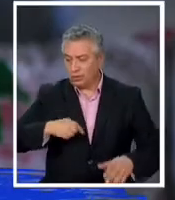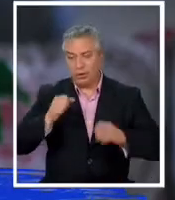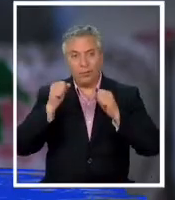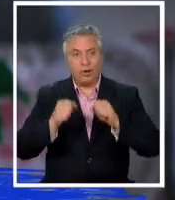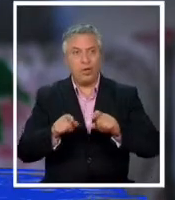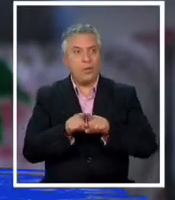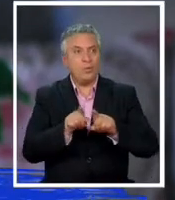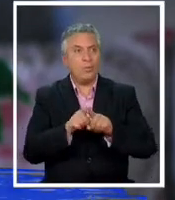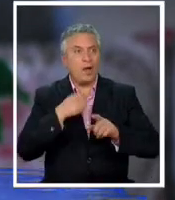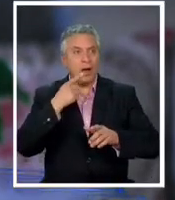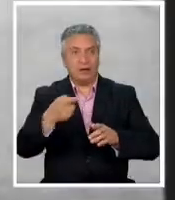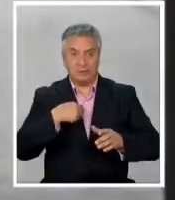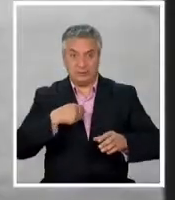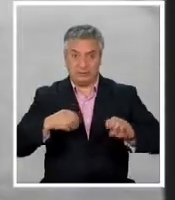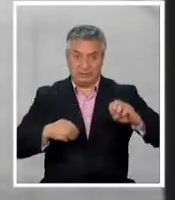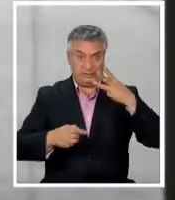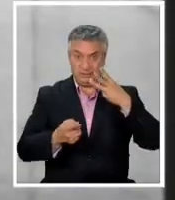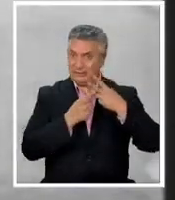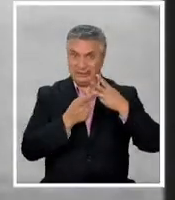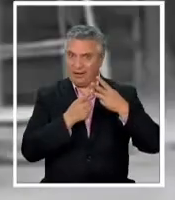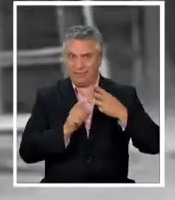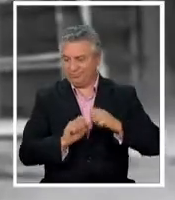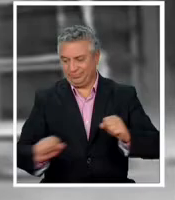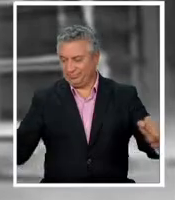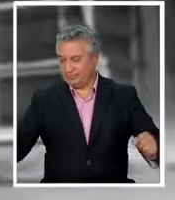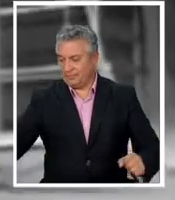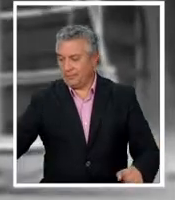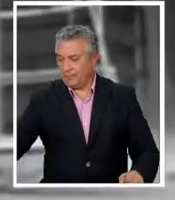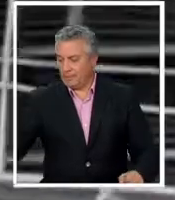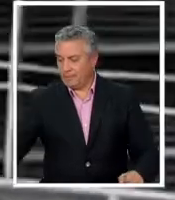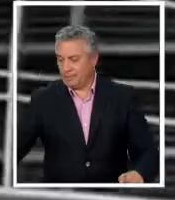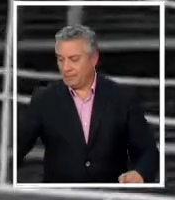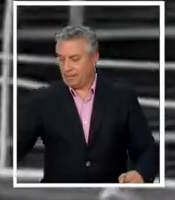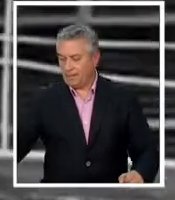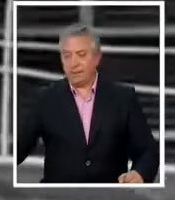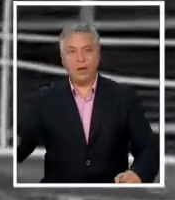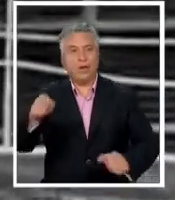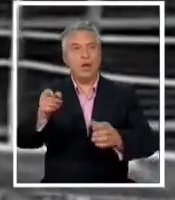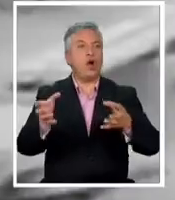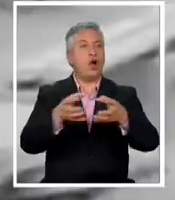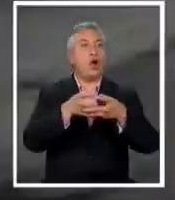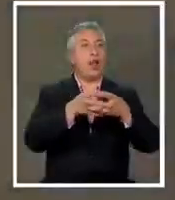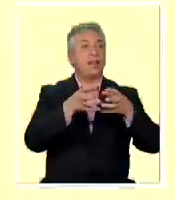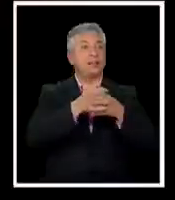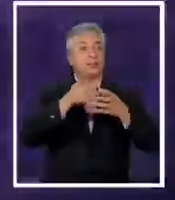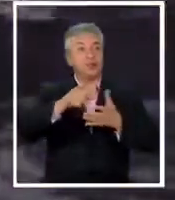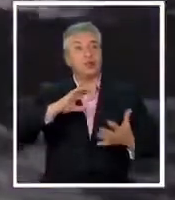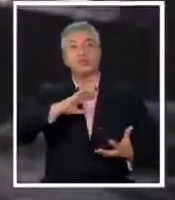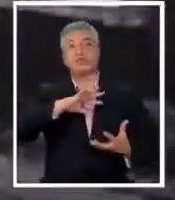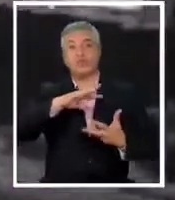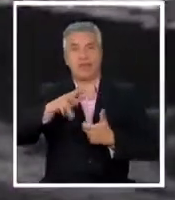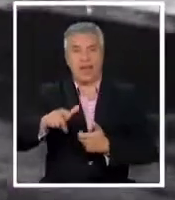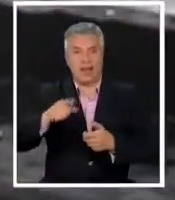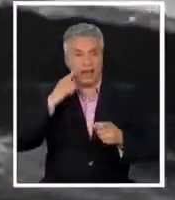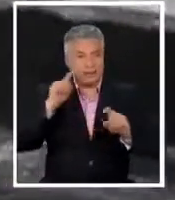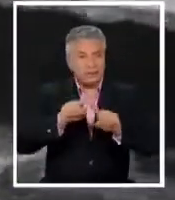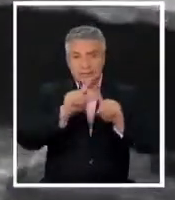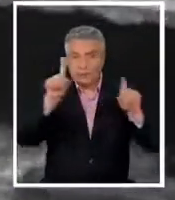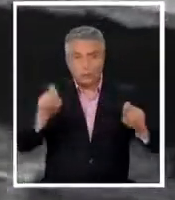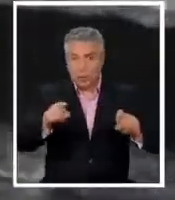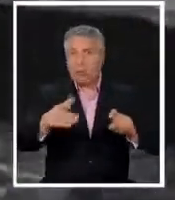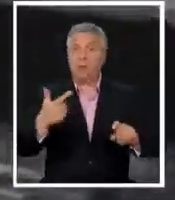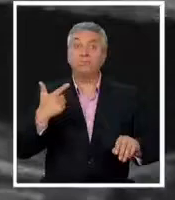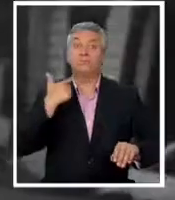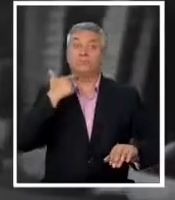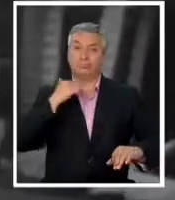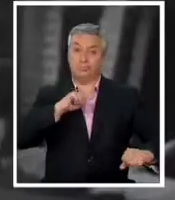podíamos salir de cero La inexperiencia reinaba en la organización del Mundial la incertidumbre crecía en torno al desastre que había dejado el